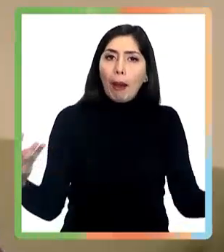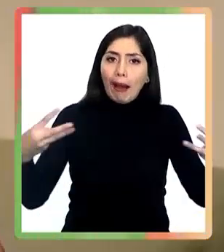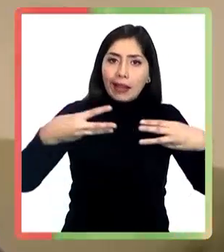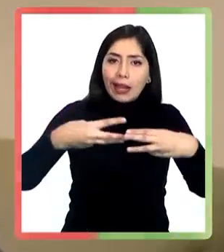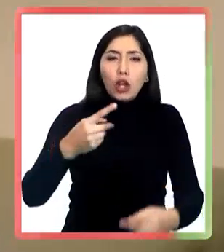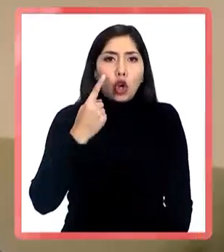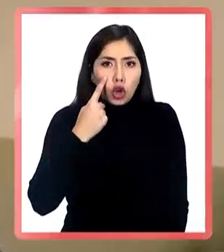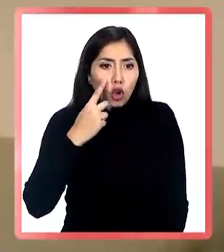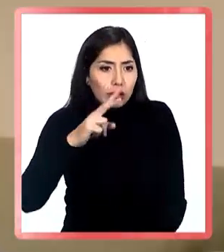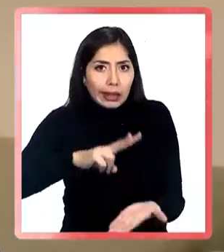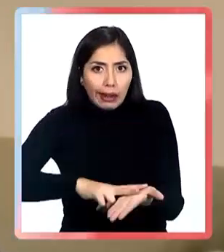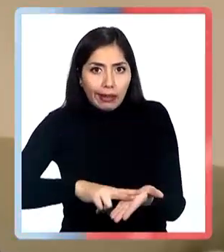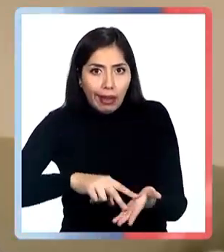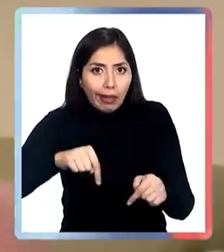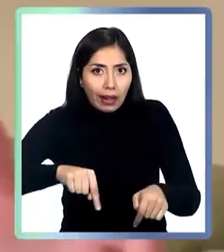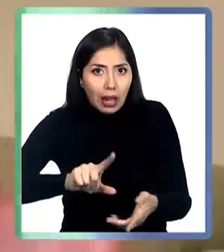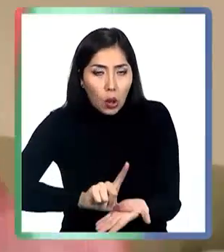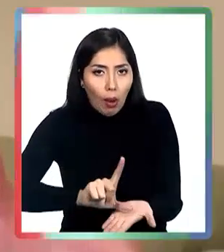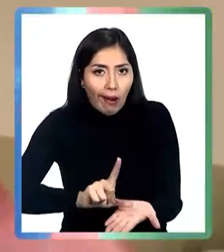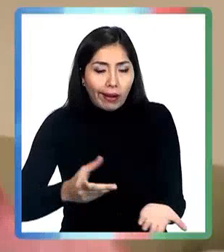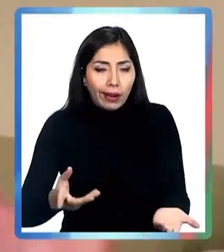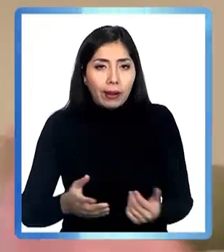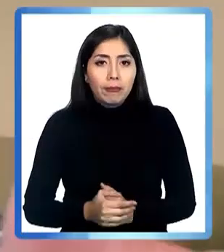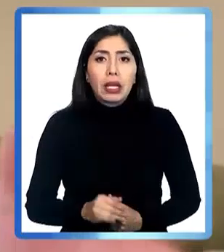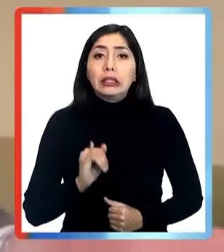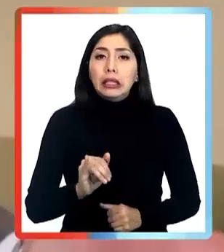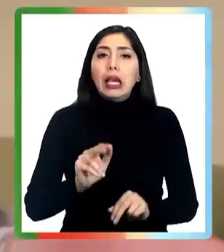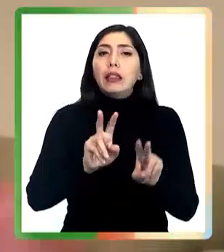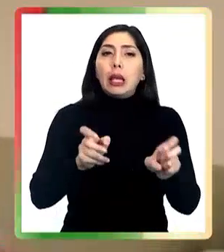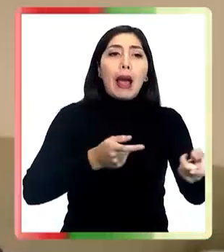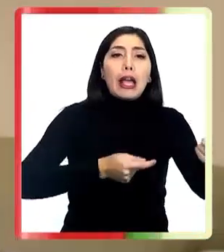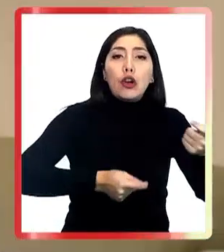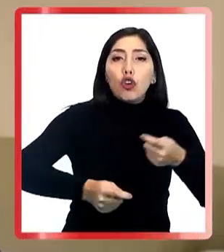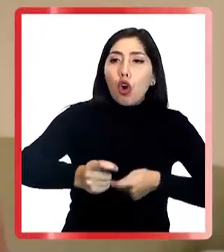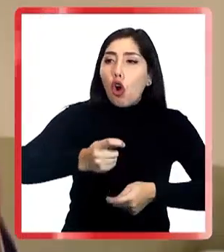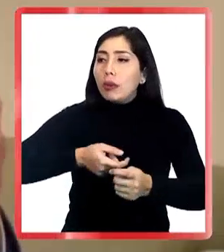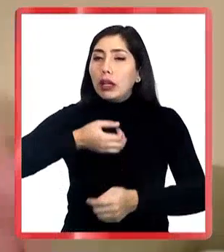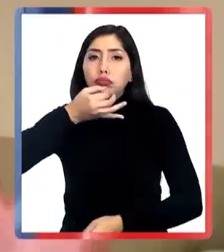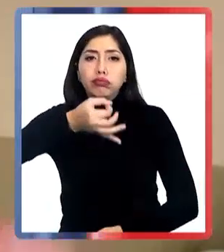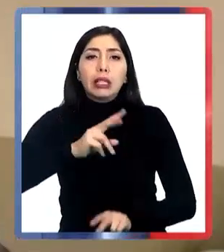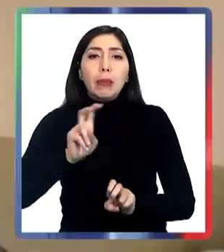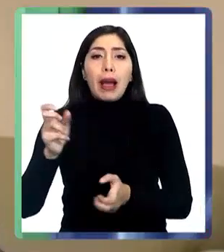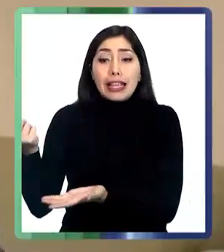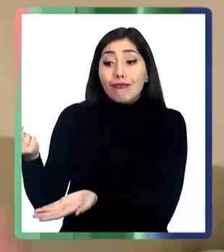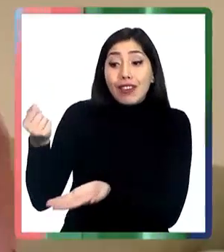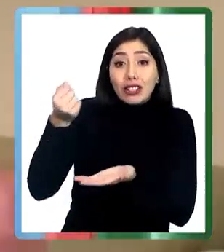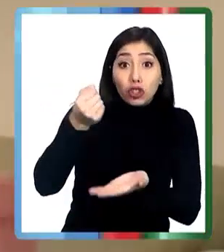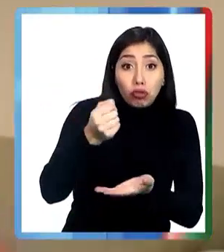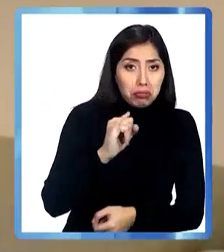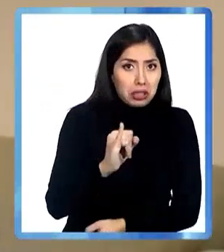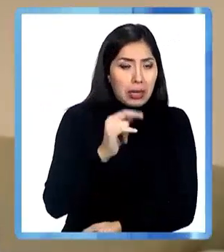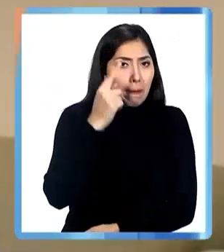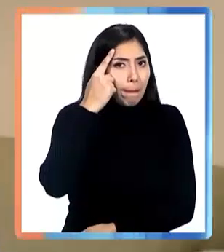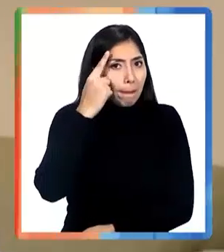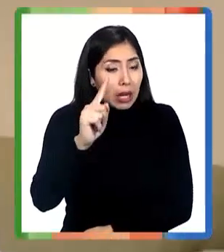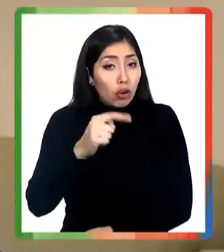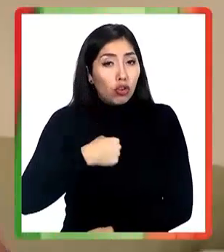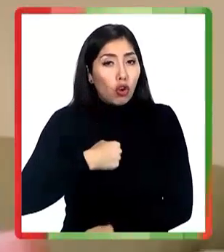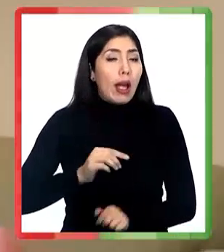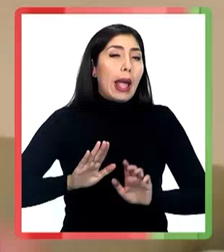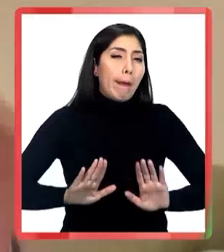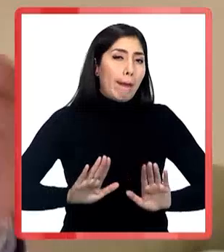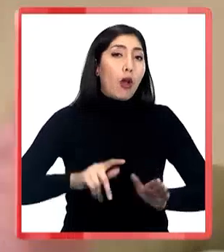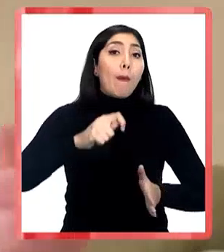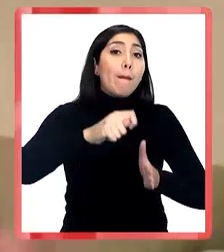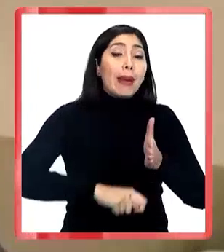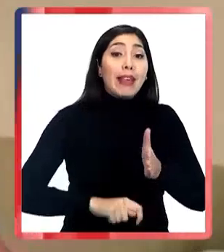de nuestra región. Existe un amplio anuncio en materias económicas y de inversión, pero yo esperaría al mes de